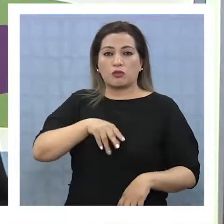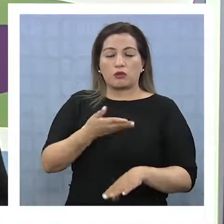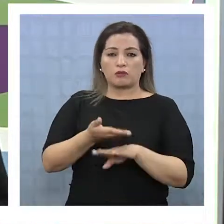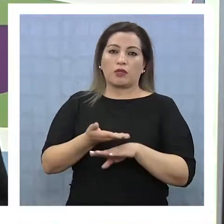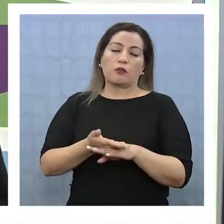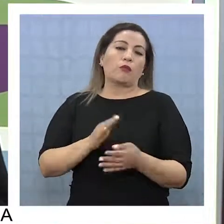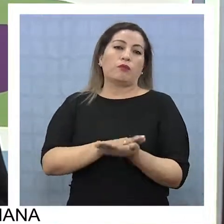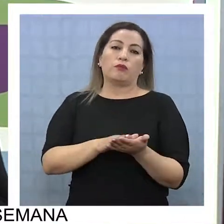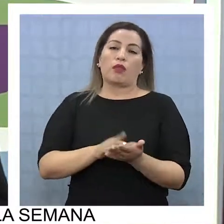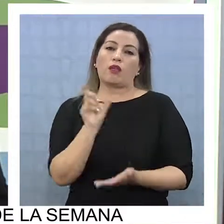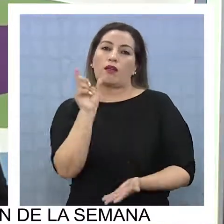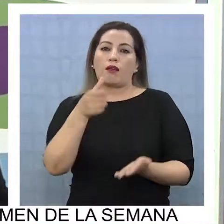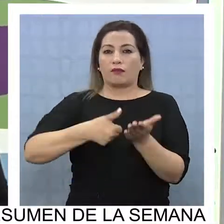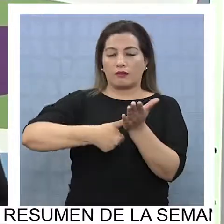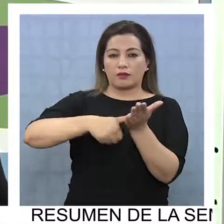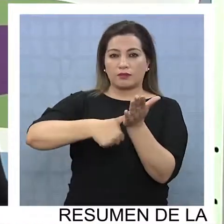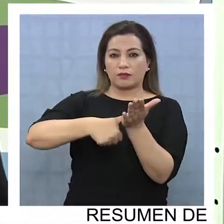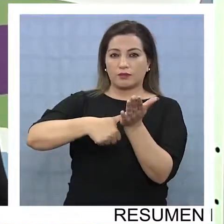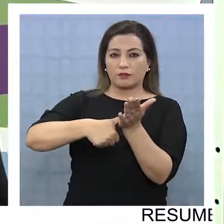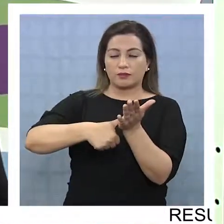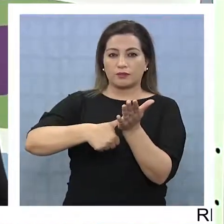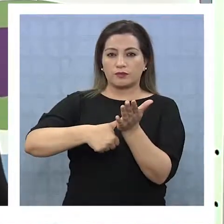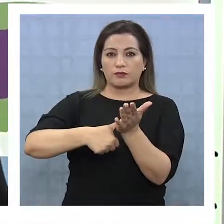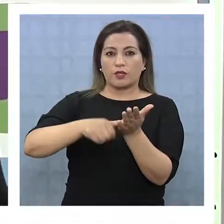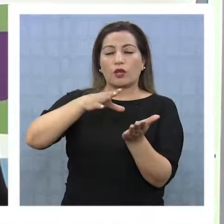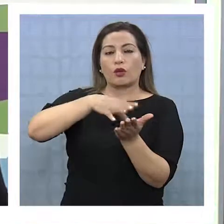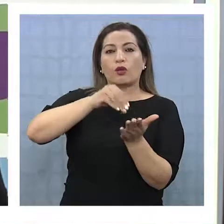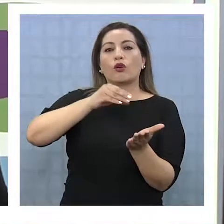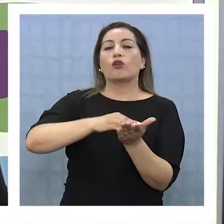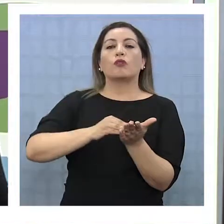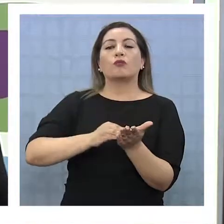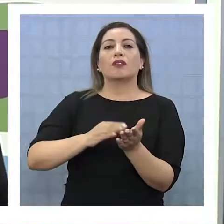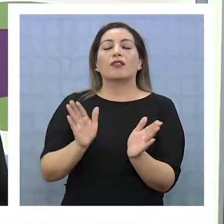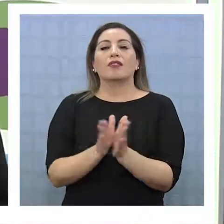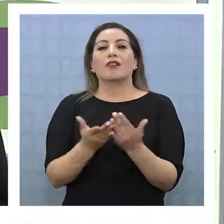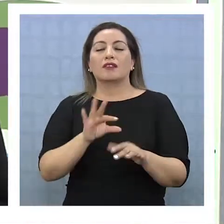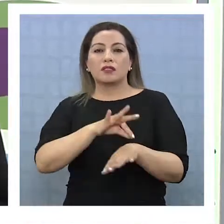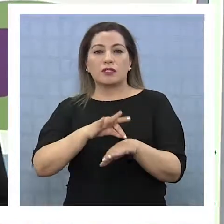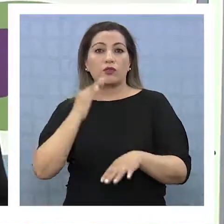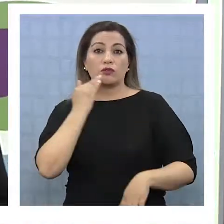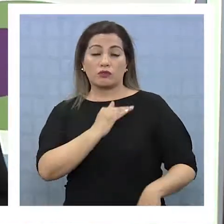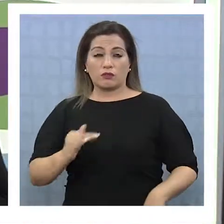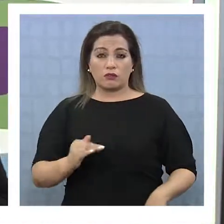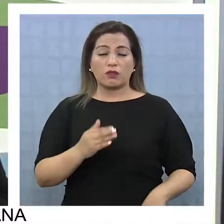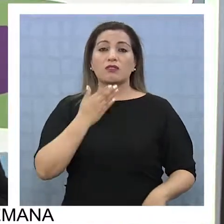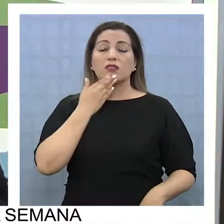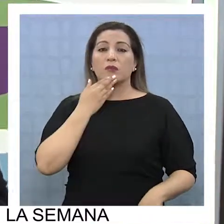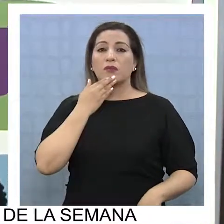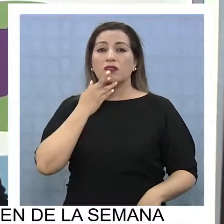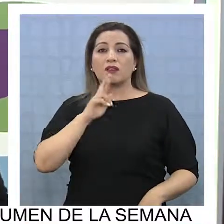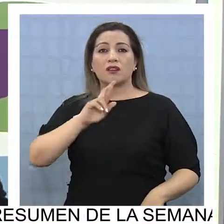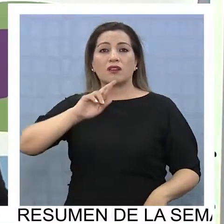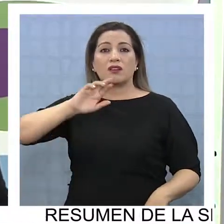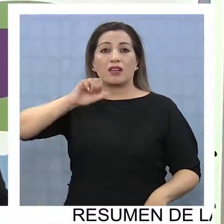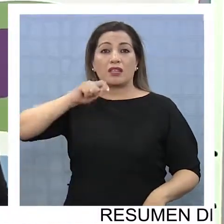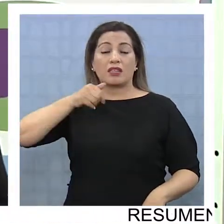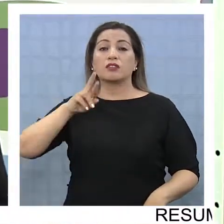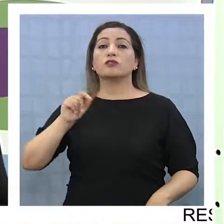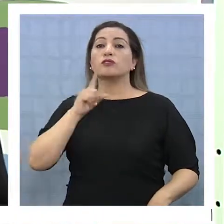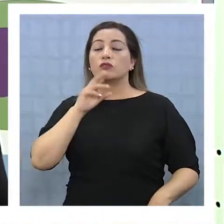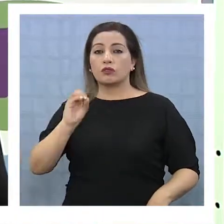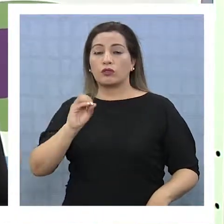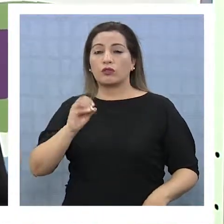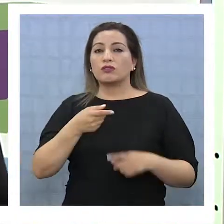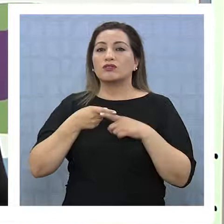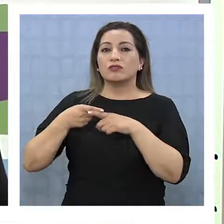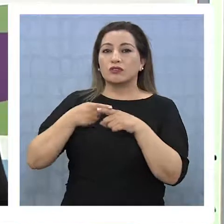por ejemplo, la seguridad de identidad, el copia del control niño sano y si tiene el registro social de hogares también para incorporarlo dentro de